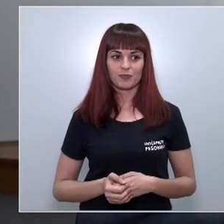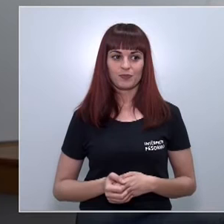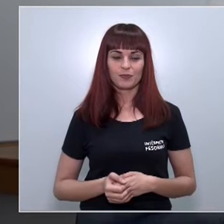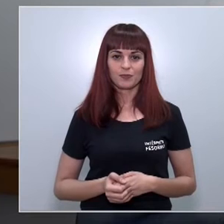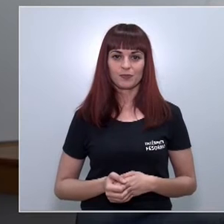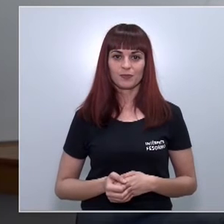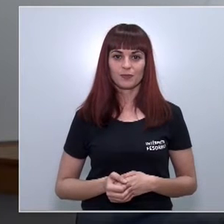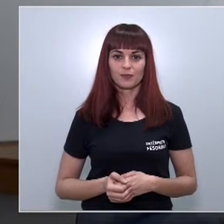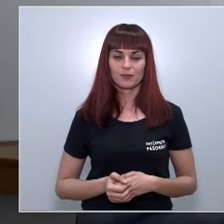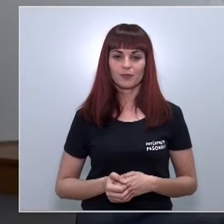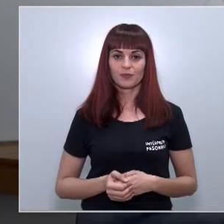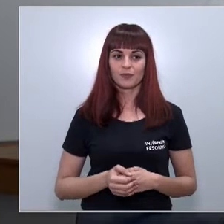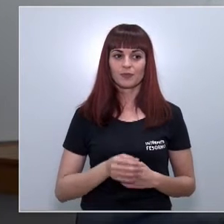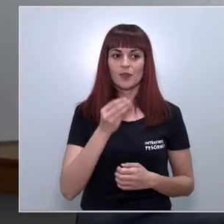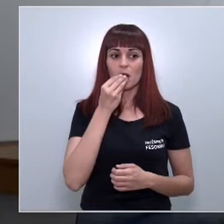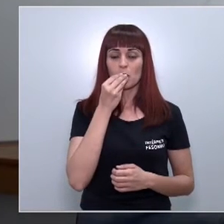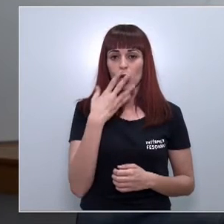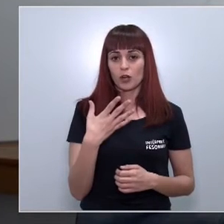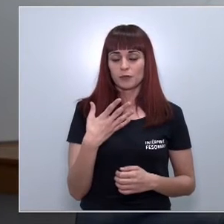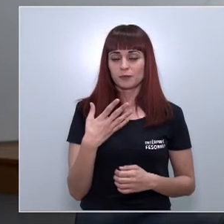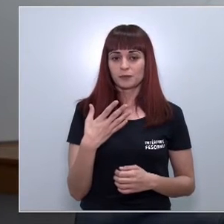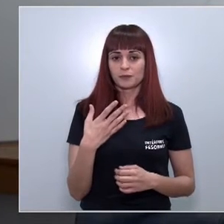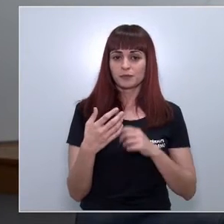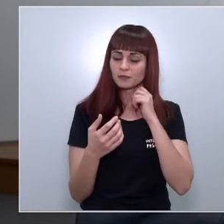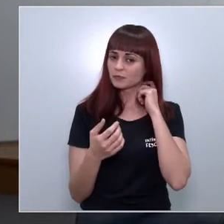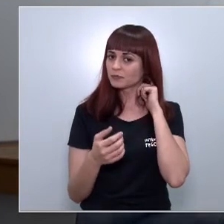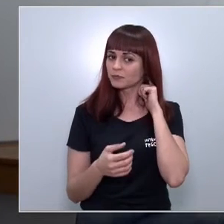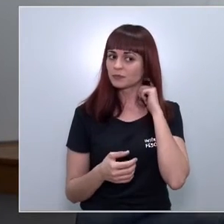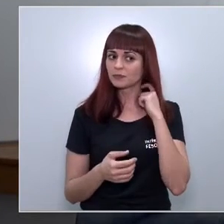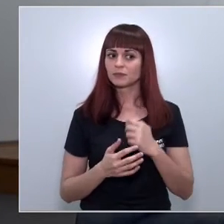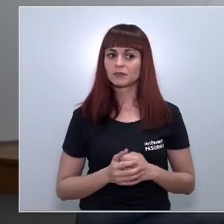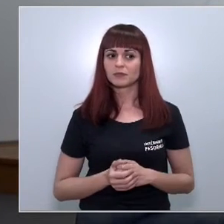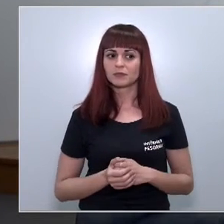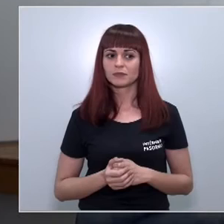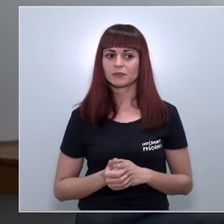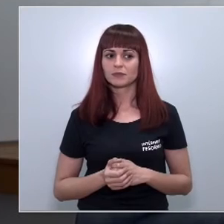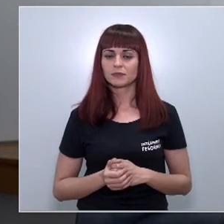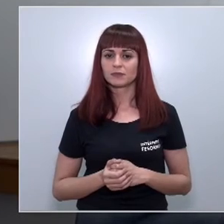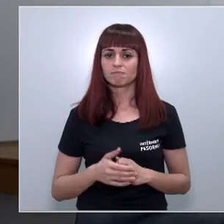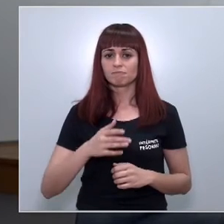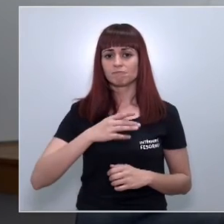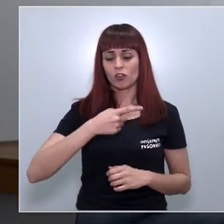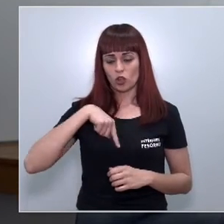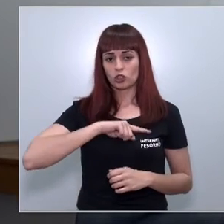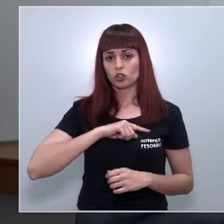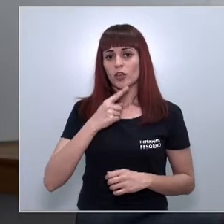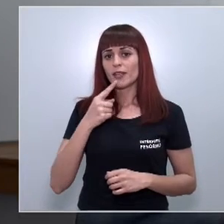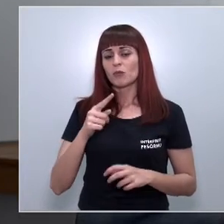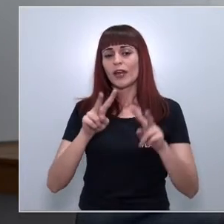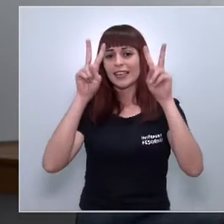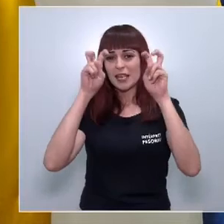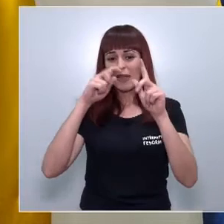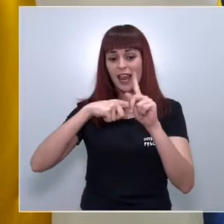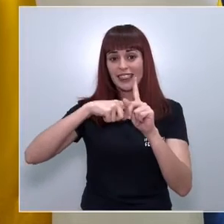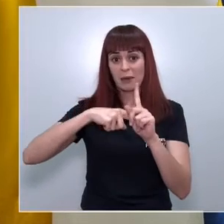es que va bueno si me voy a preguntar a otro tema bueno nosotros lo que particularmente si dijimos que por el tema de las